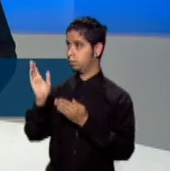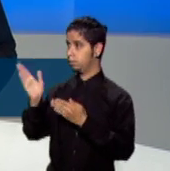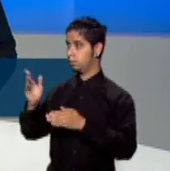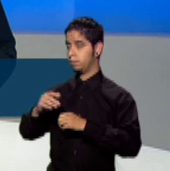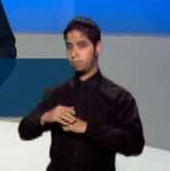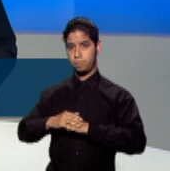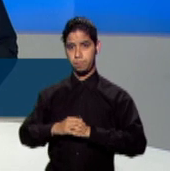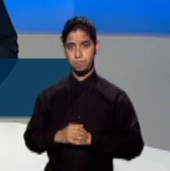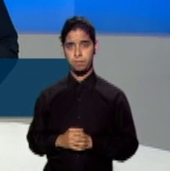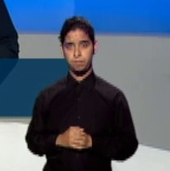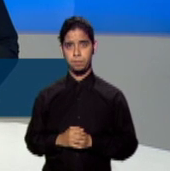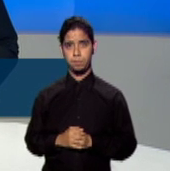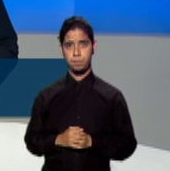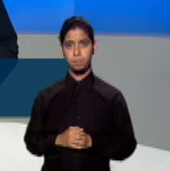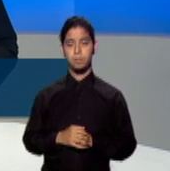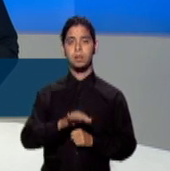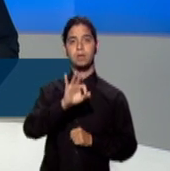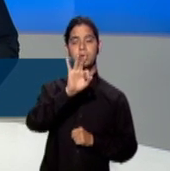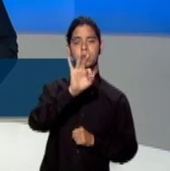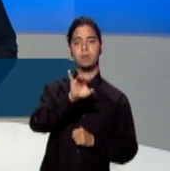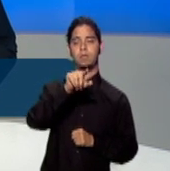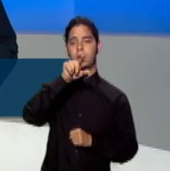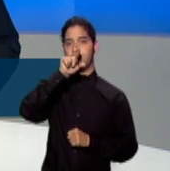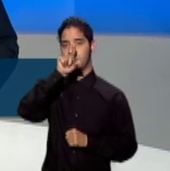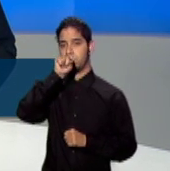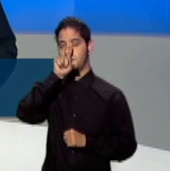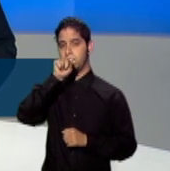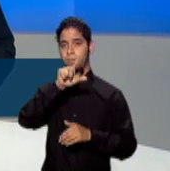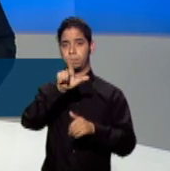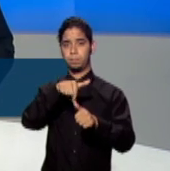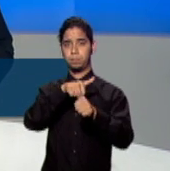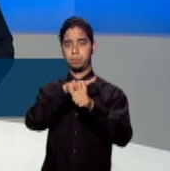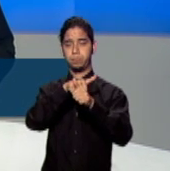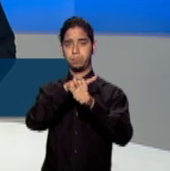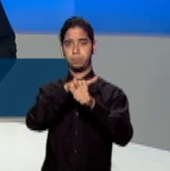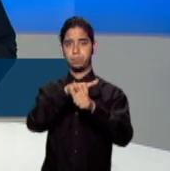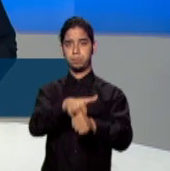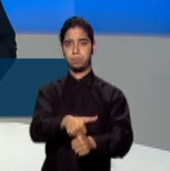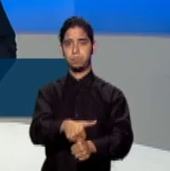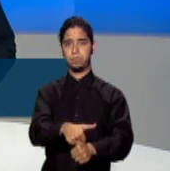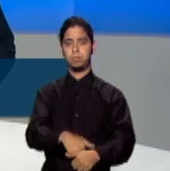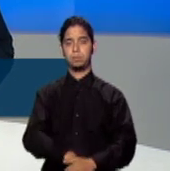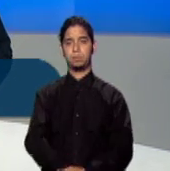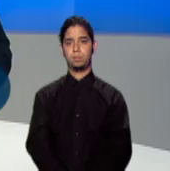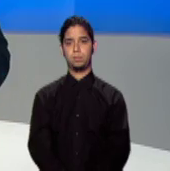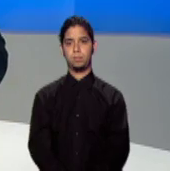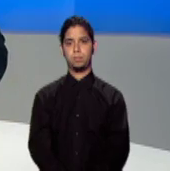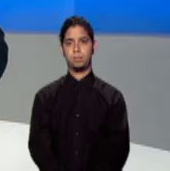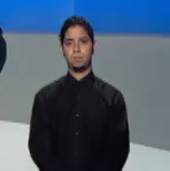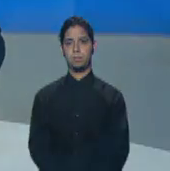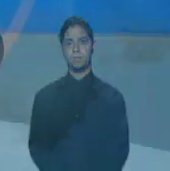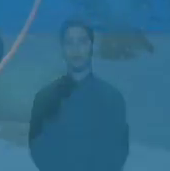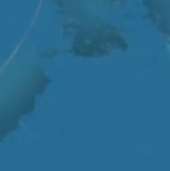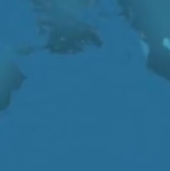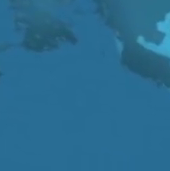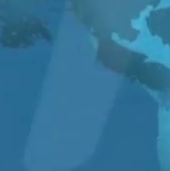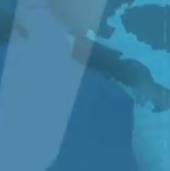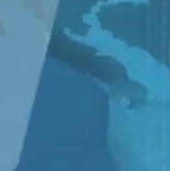página WIPR.PR y síganos en nuestras redes en Facebook y Twitter. ¡Gracias!